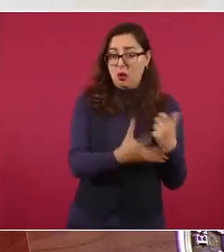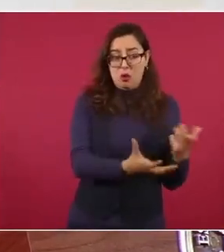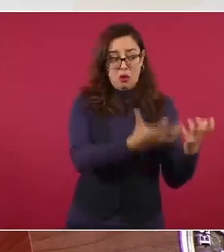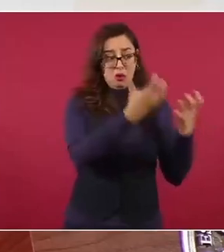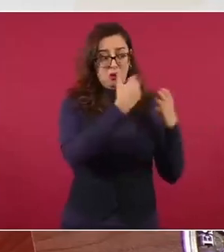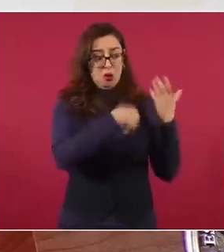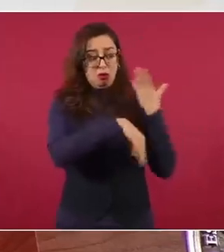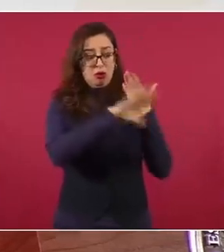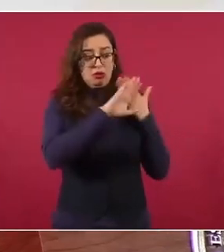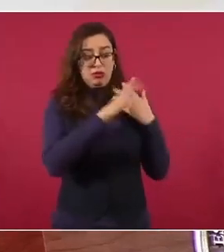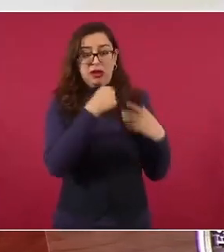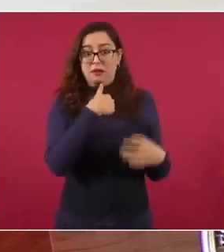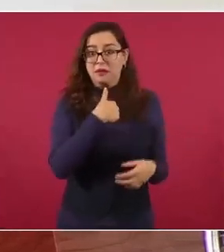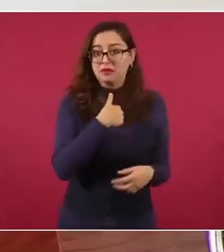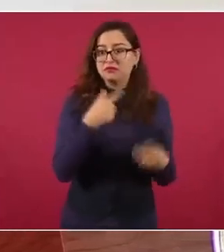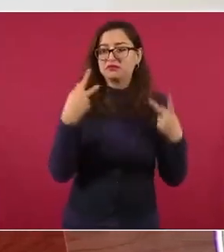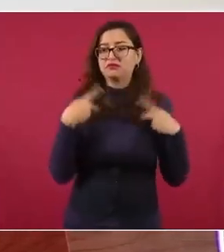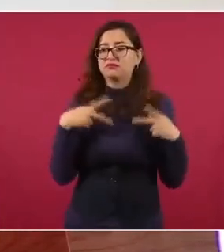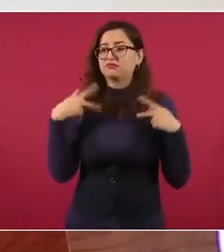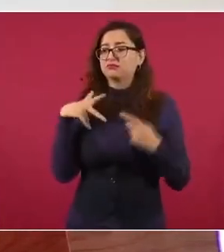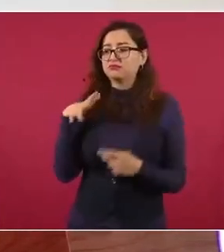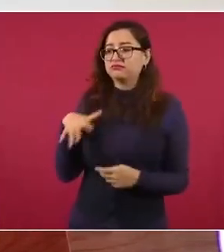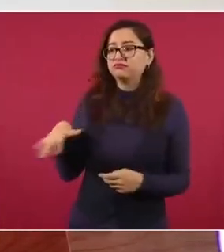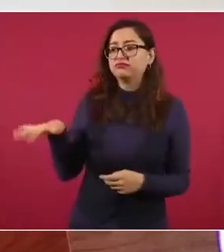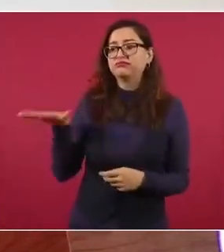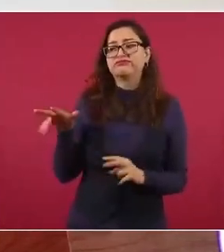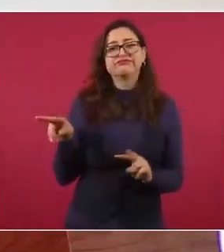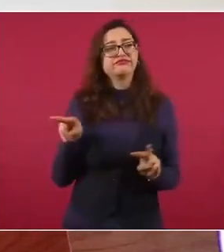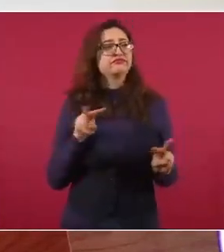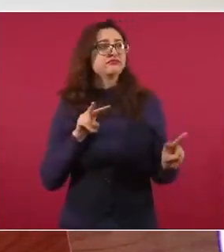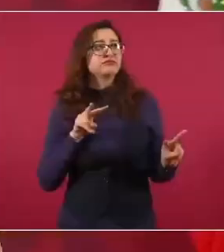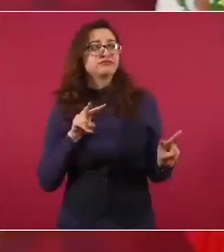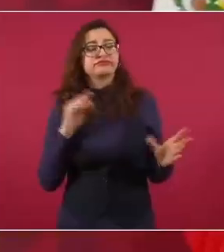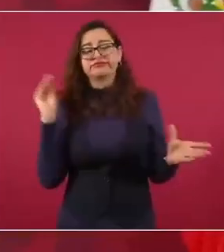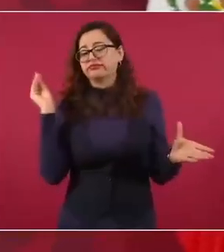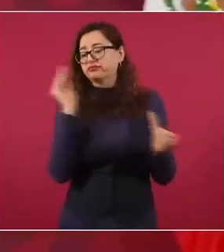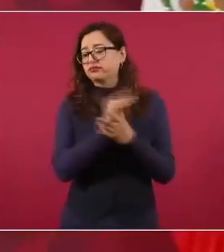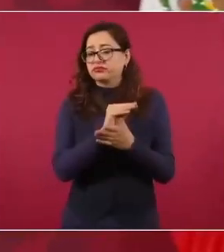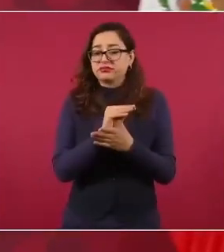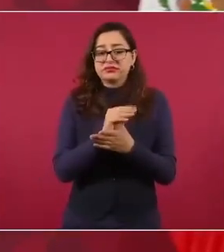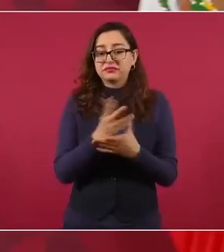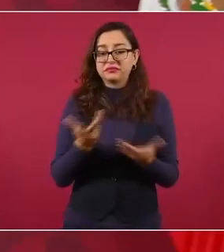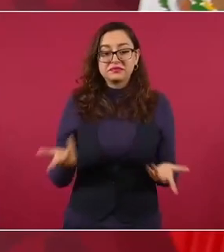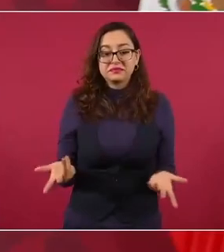Y sus más cercanos colaboradores pedían que el pueblo